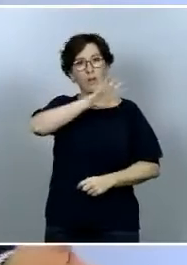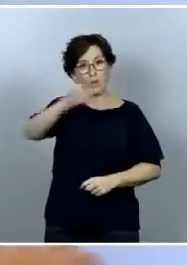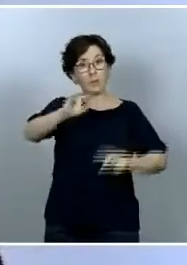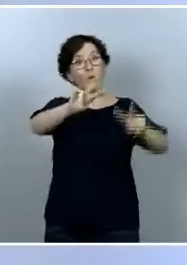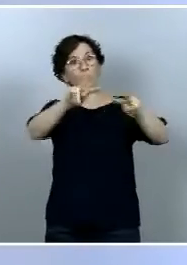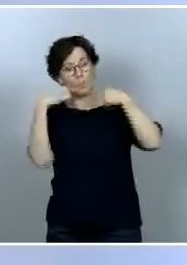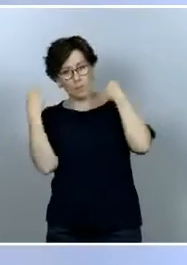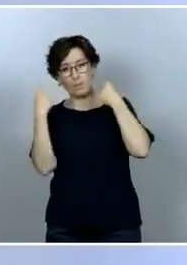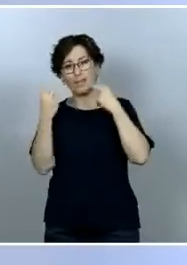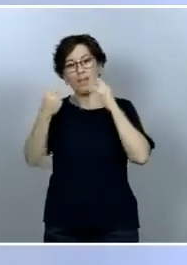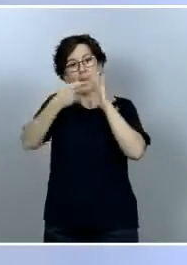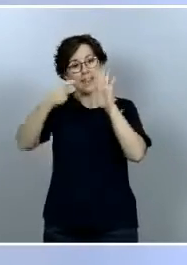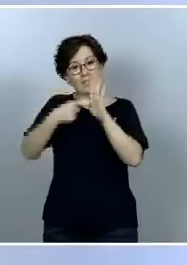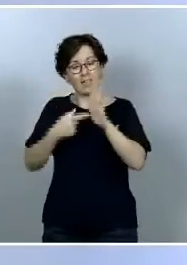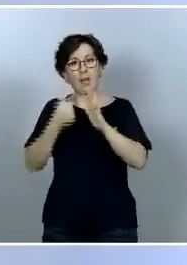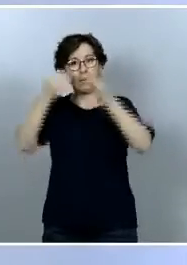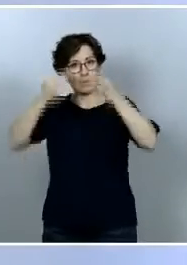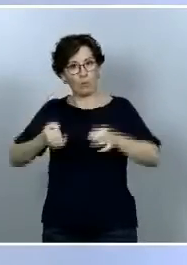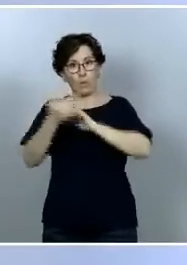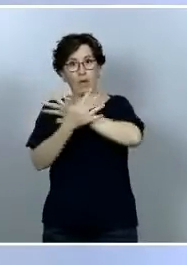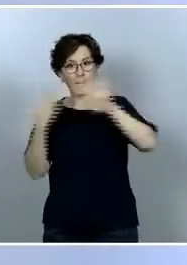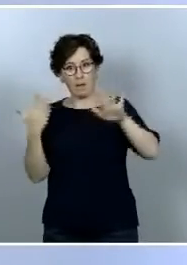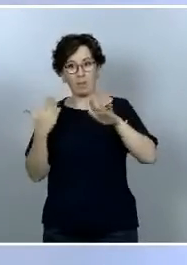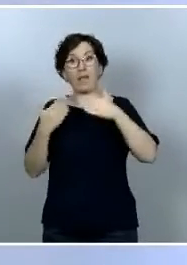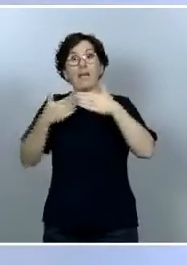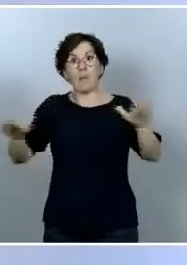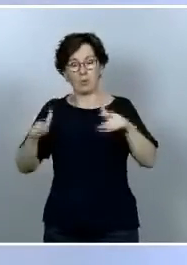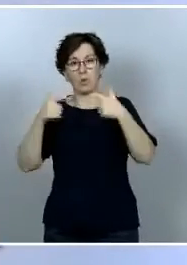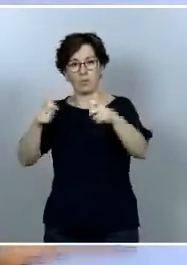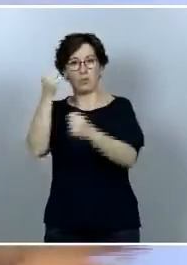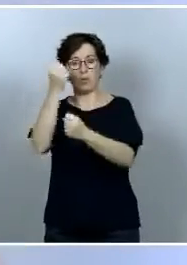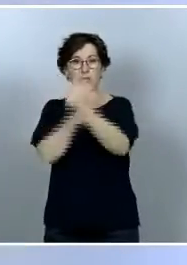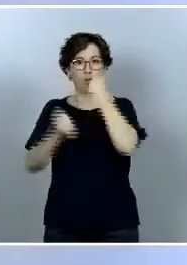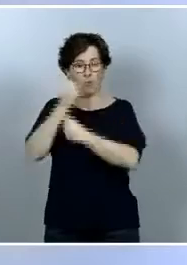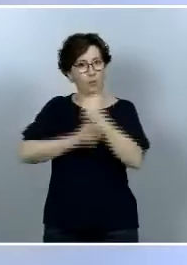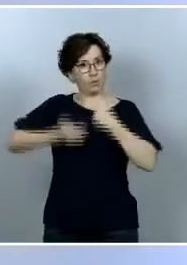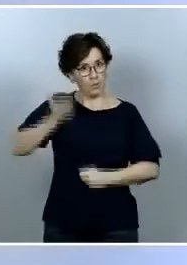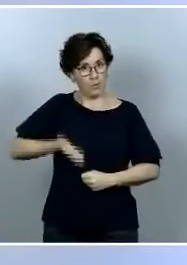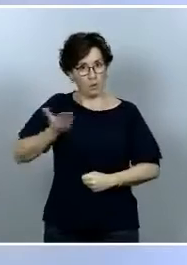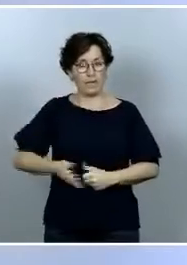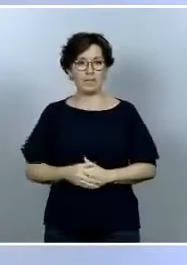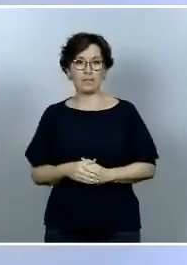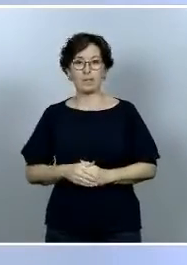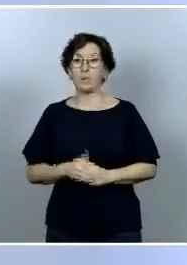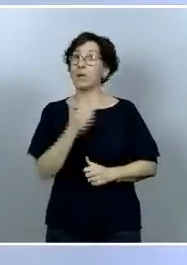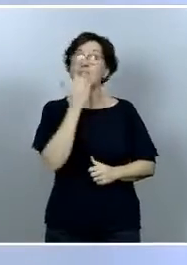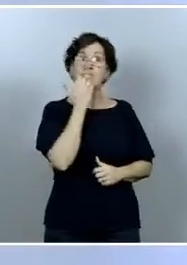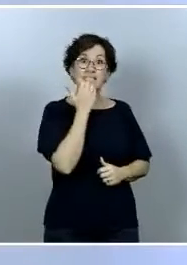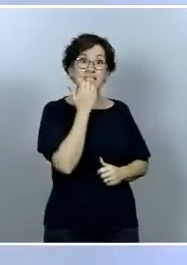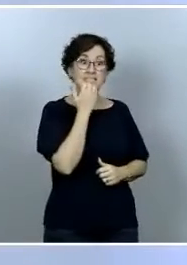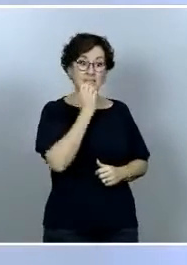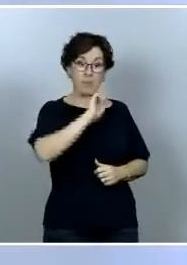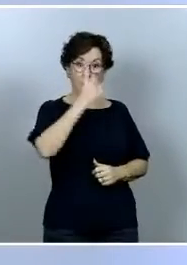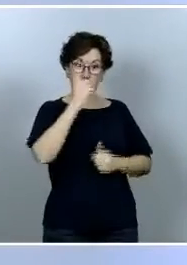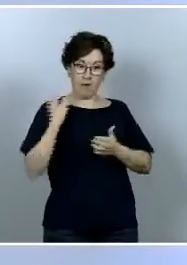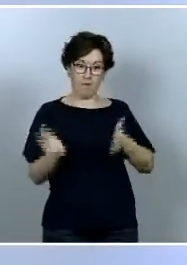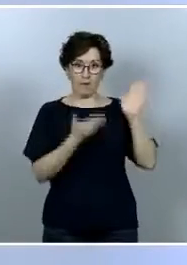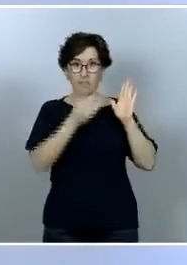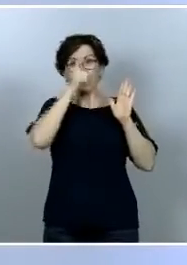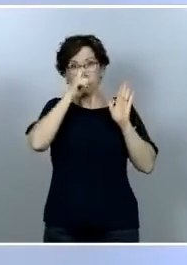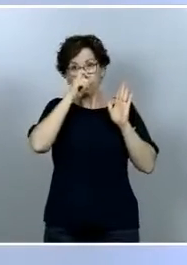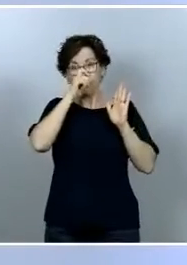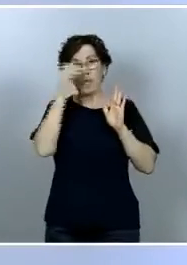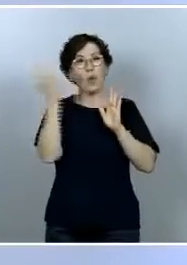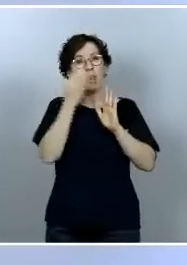y rápida y por ejemplo la apertura de sectores económicos tan importantes. Pero, si la primera etapa recordaron ustedes consistía en alcanzar el pico y